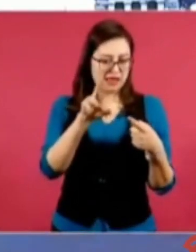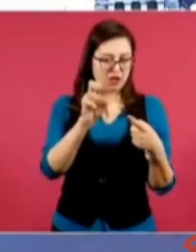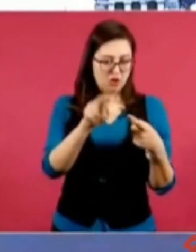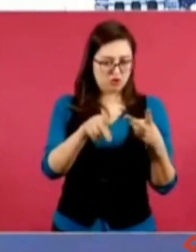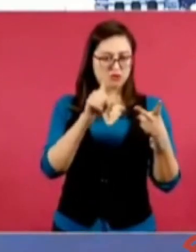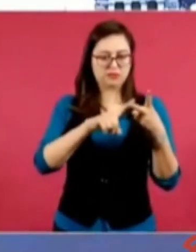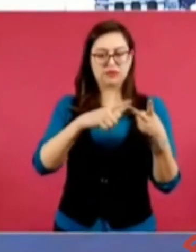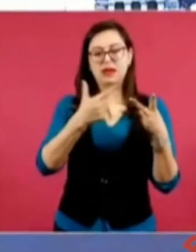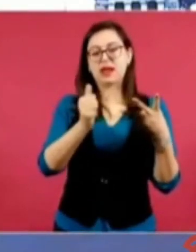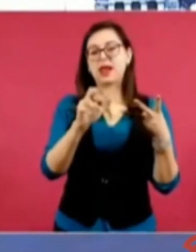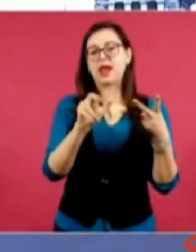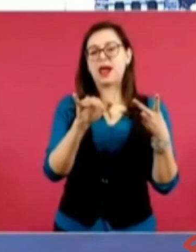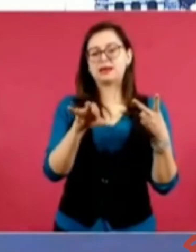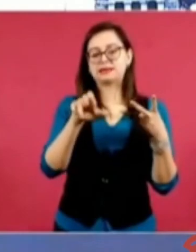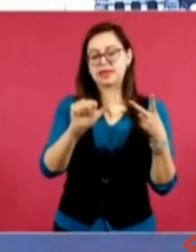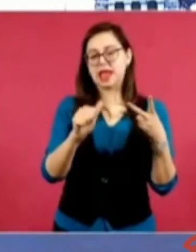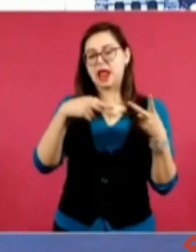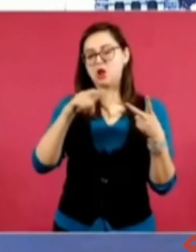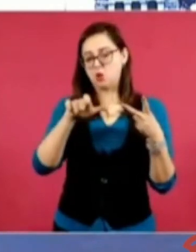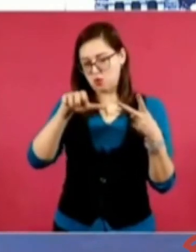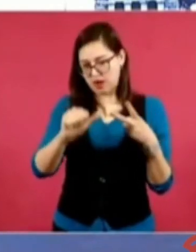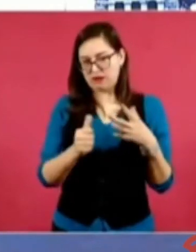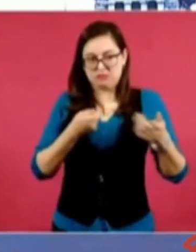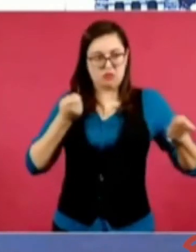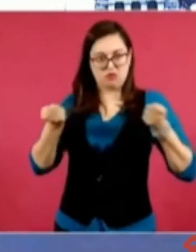10, 15, 20 gentes